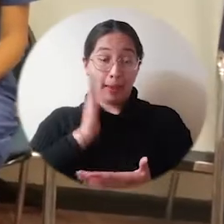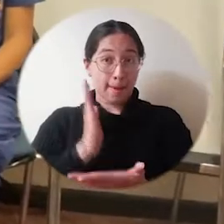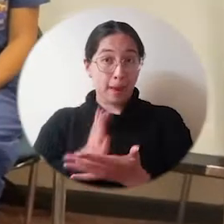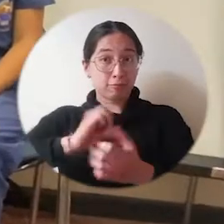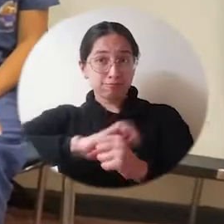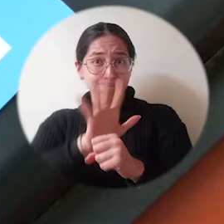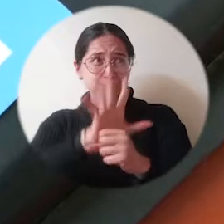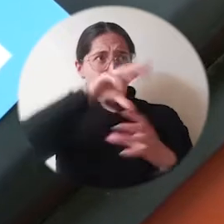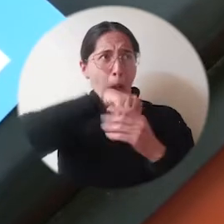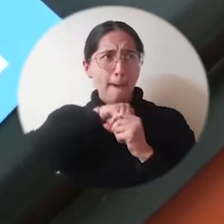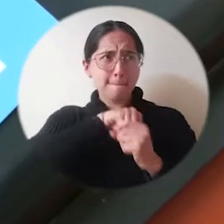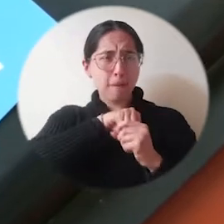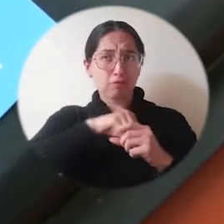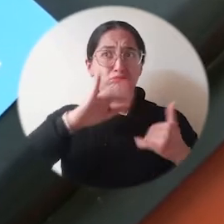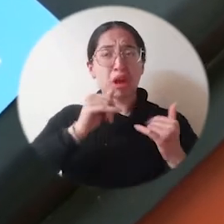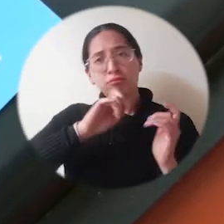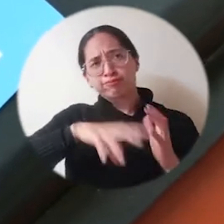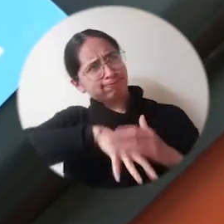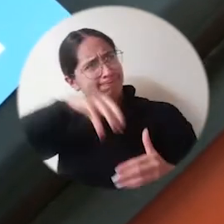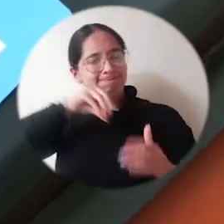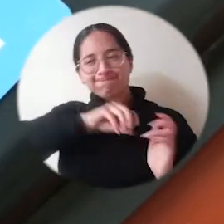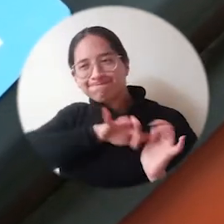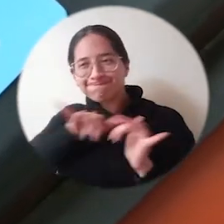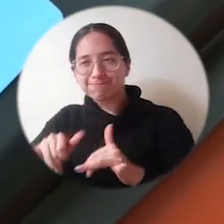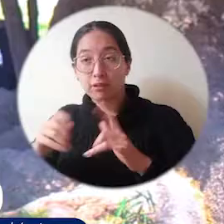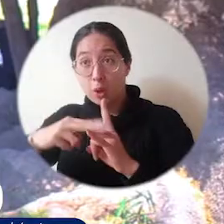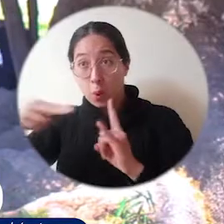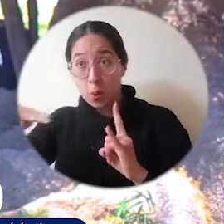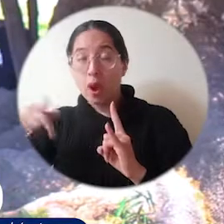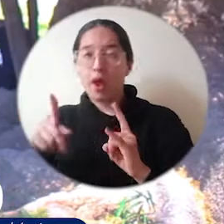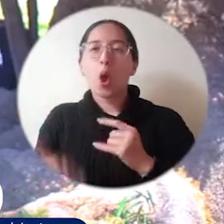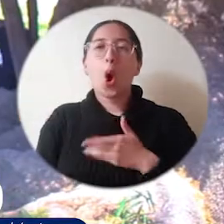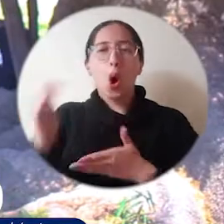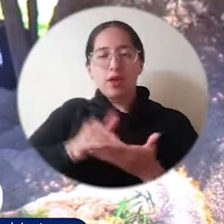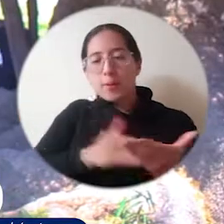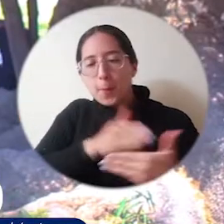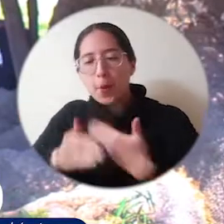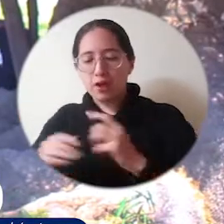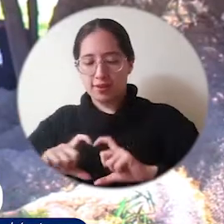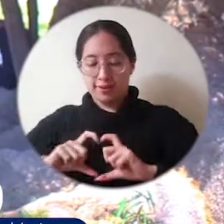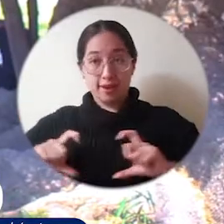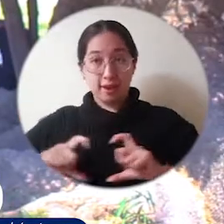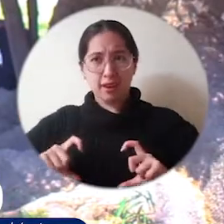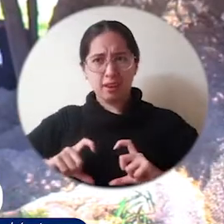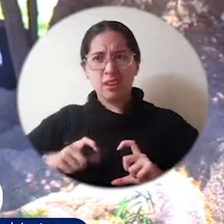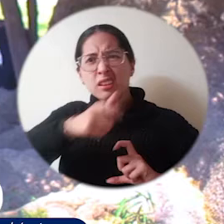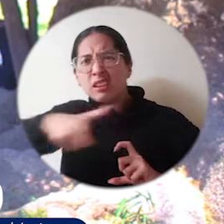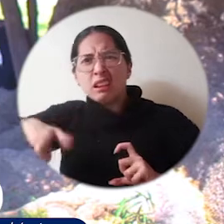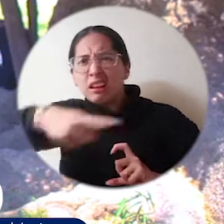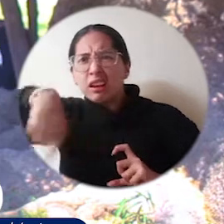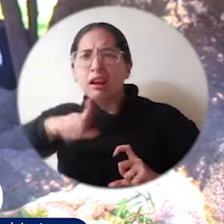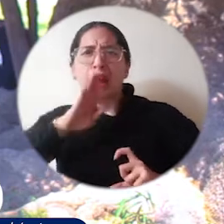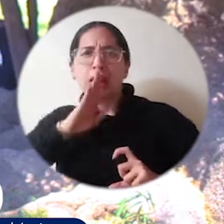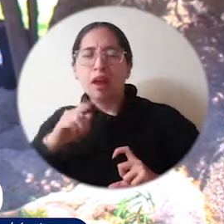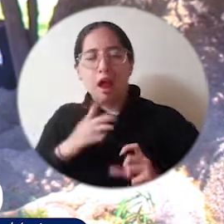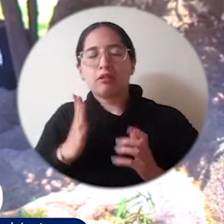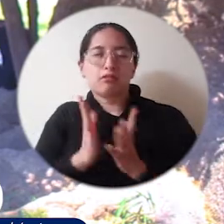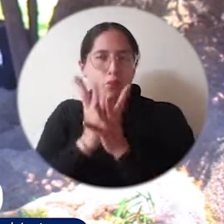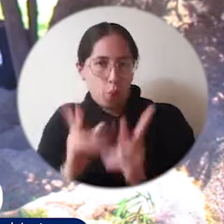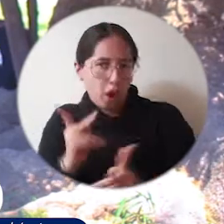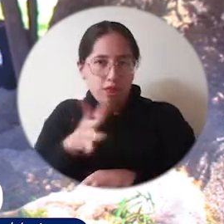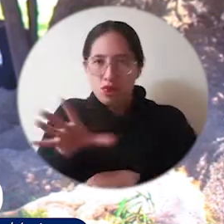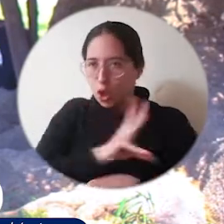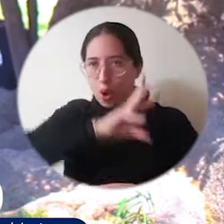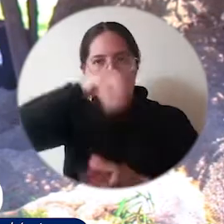Luego de salir de esta pospandemia, iniciamos nuevamente el proceso de carnetización para